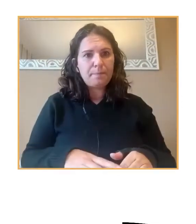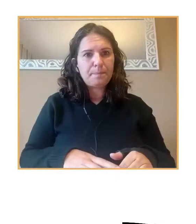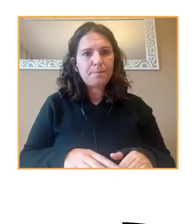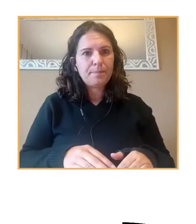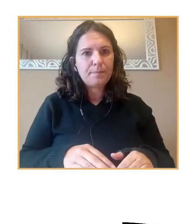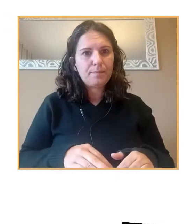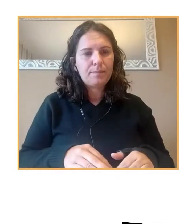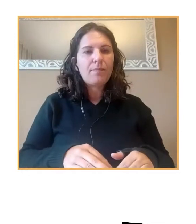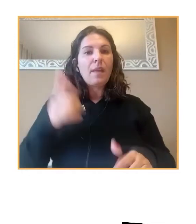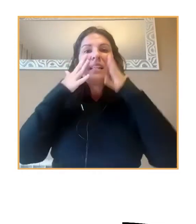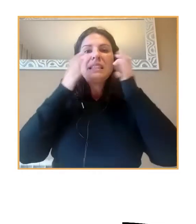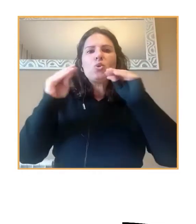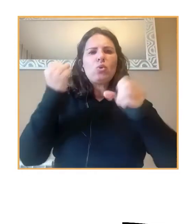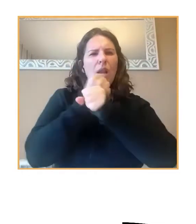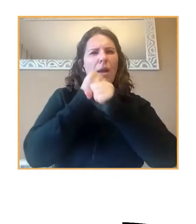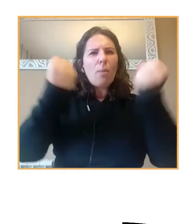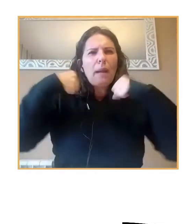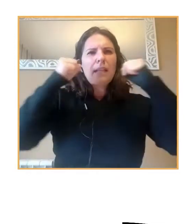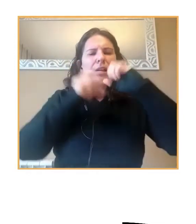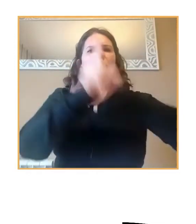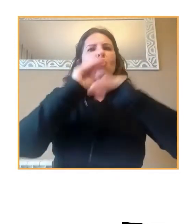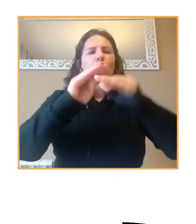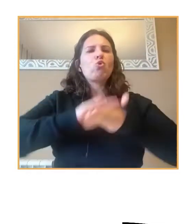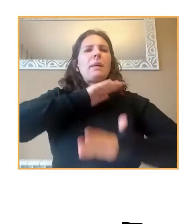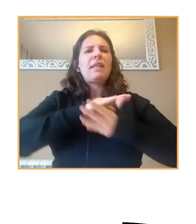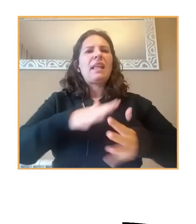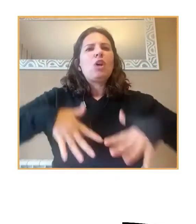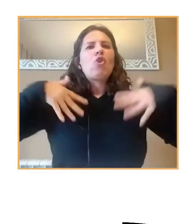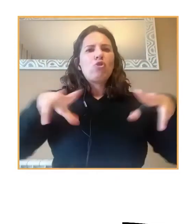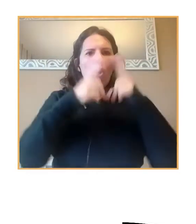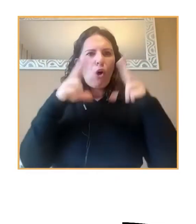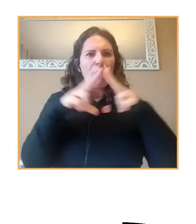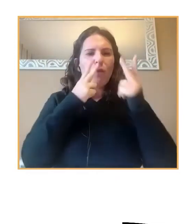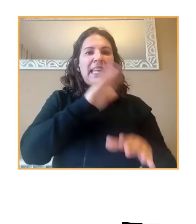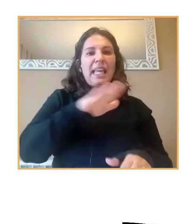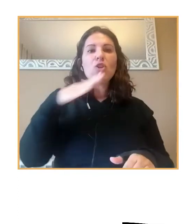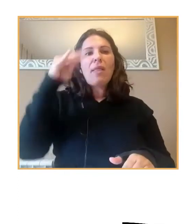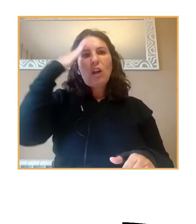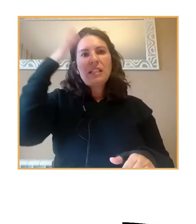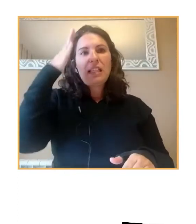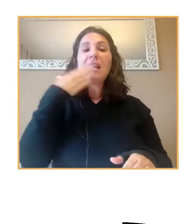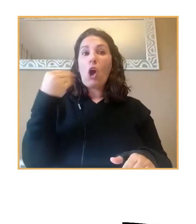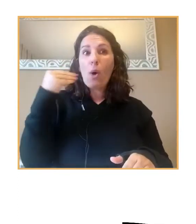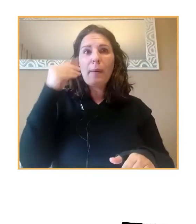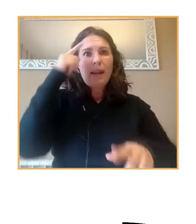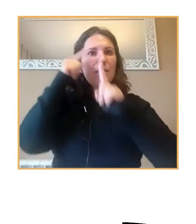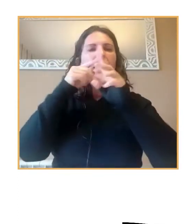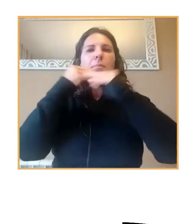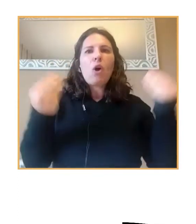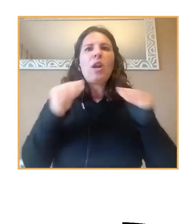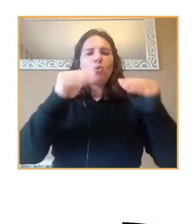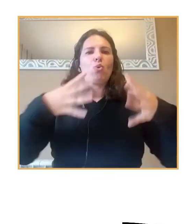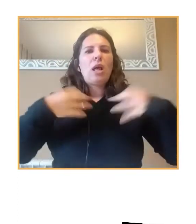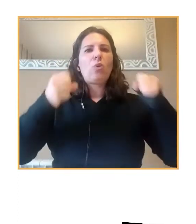es de destacar su trabajo práctico en el desarrollo de las competencias socioemocionales en niños, adolescentes y jóvenes, para mejorar su salud y